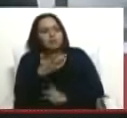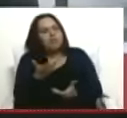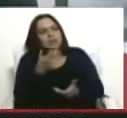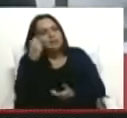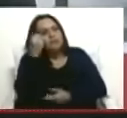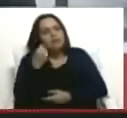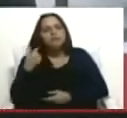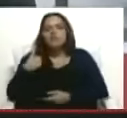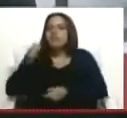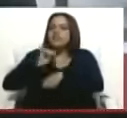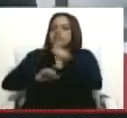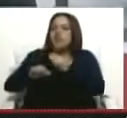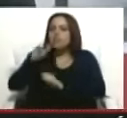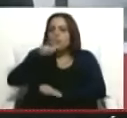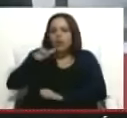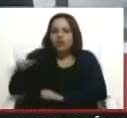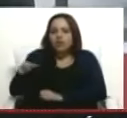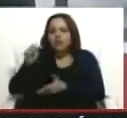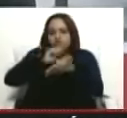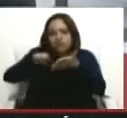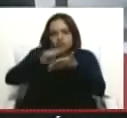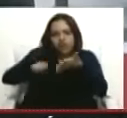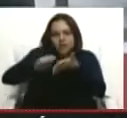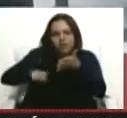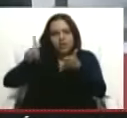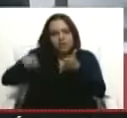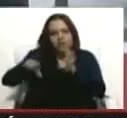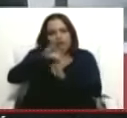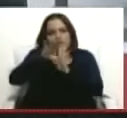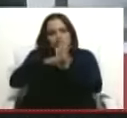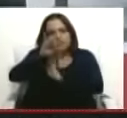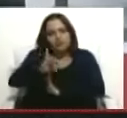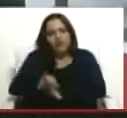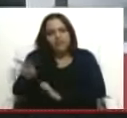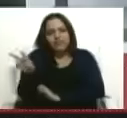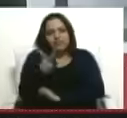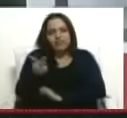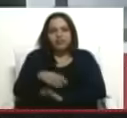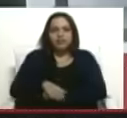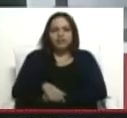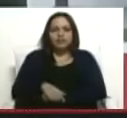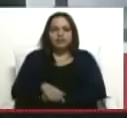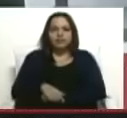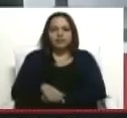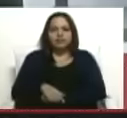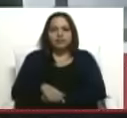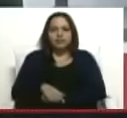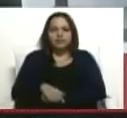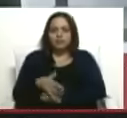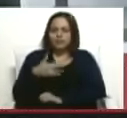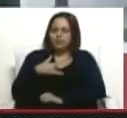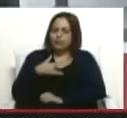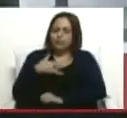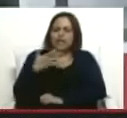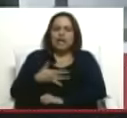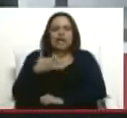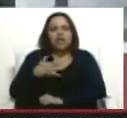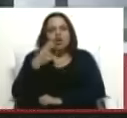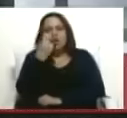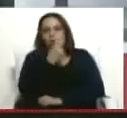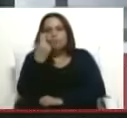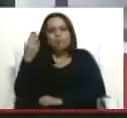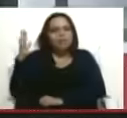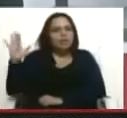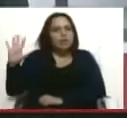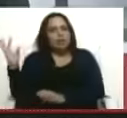del pueblo, constituyente, redactor de esa hermosa constitución, y fíjate, sentirme de alguna manera comprometido